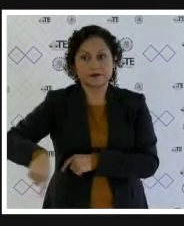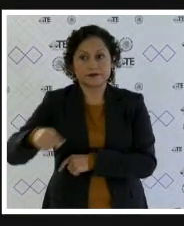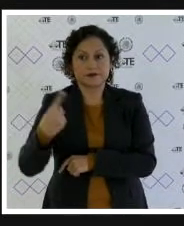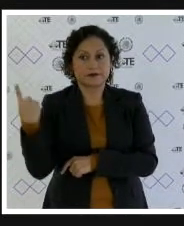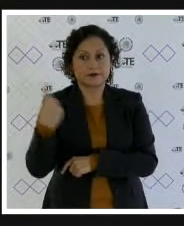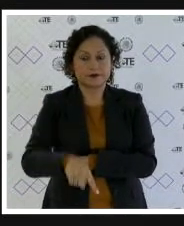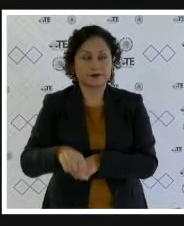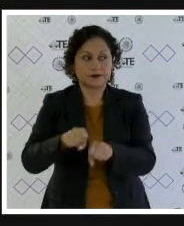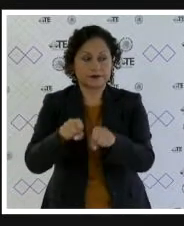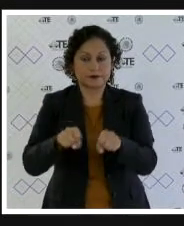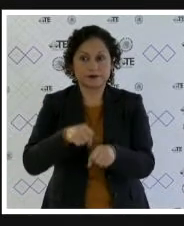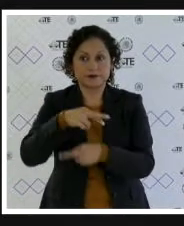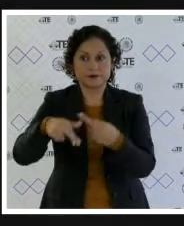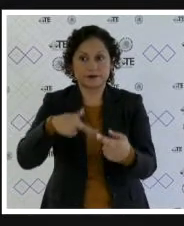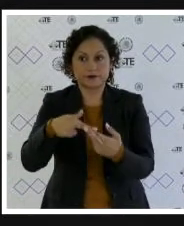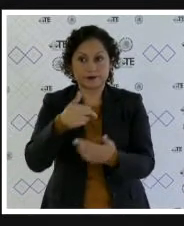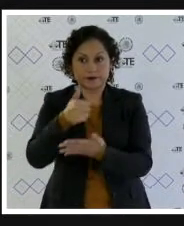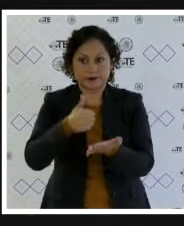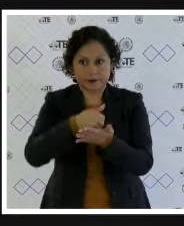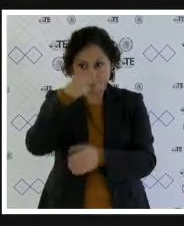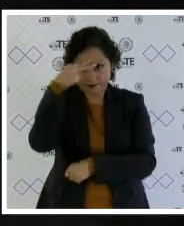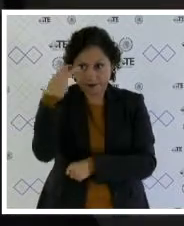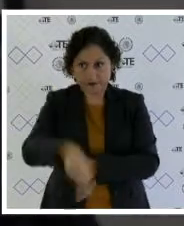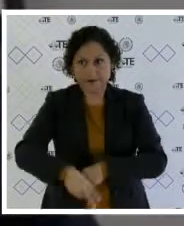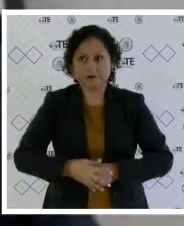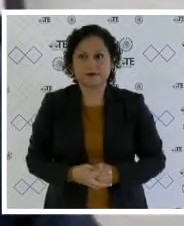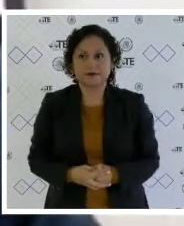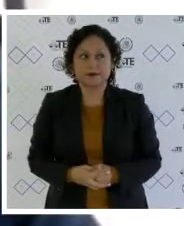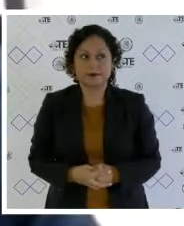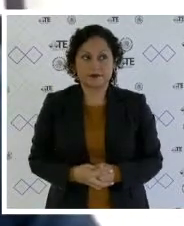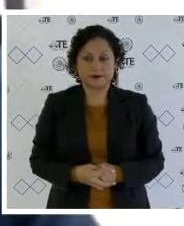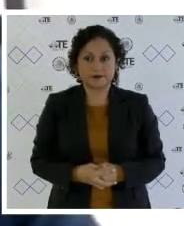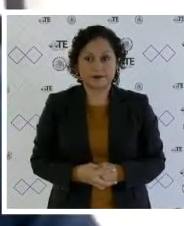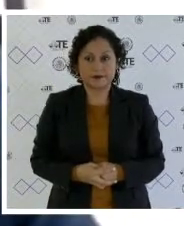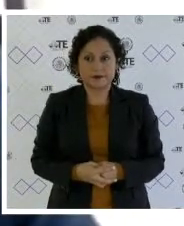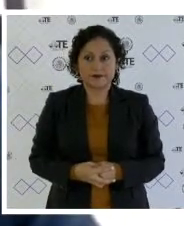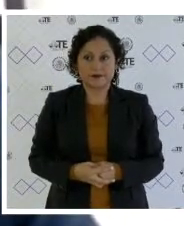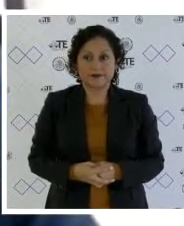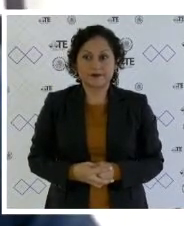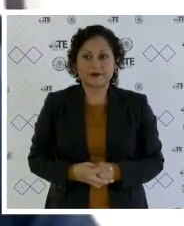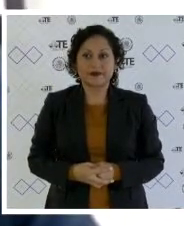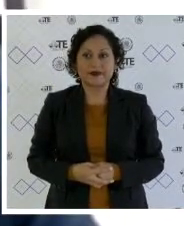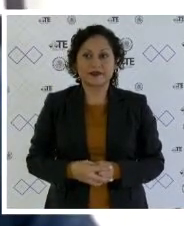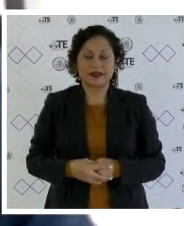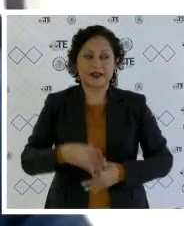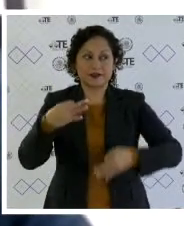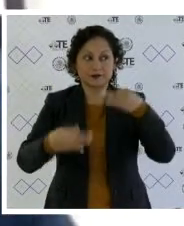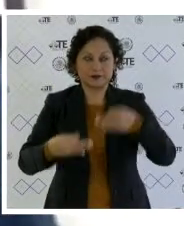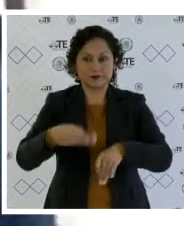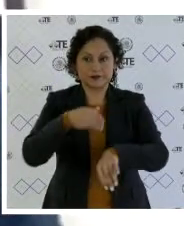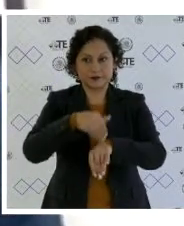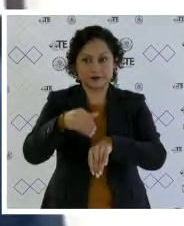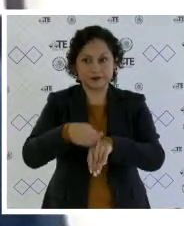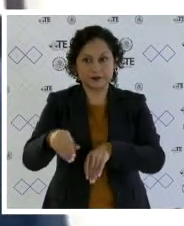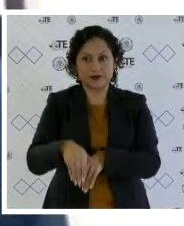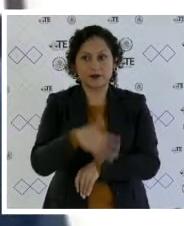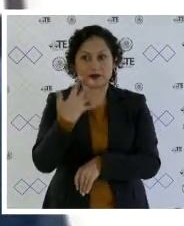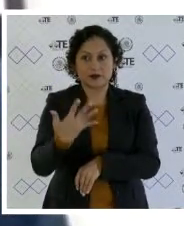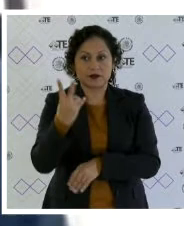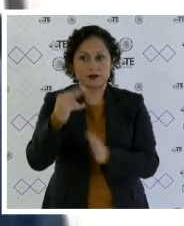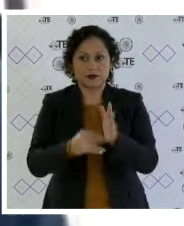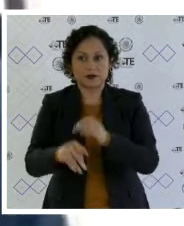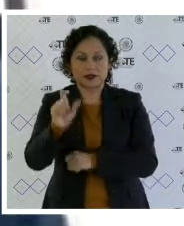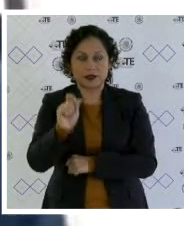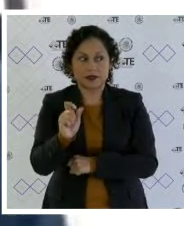Ciudad de México del Tribunal Electoral del Poder Judicial de la Federación en el juicio electoral 5 de 2020, en el que se